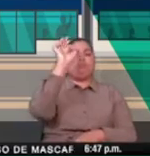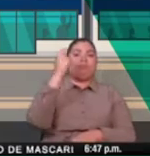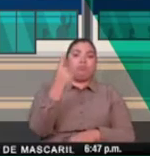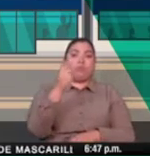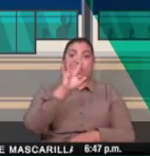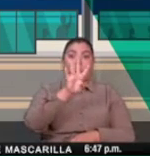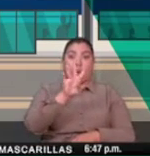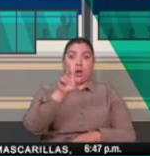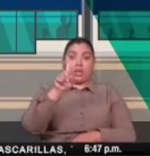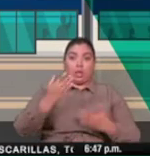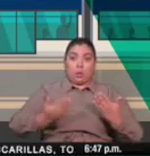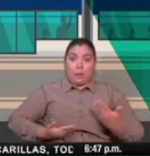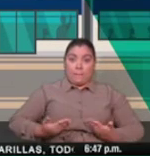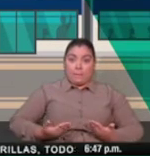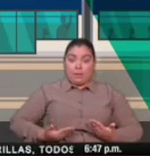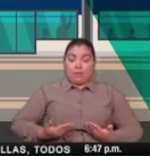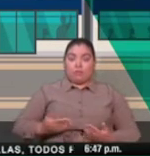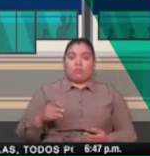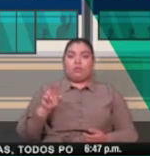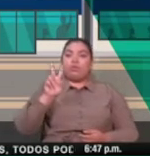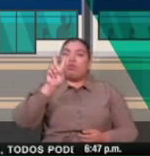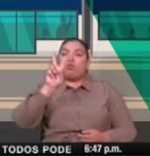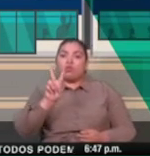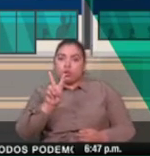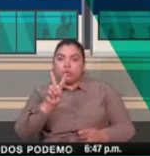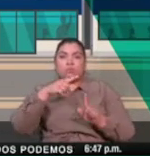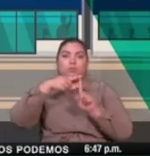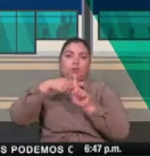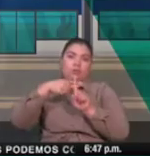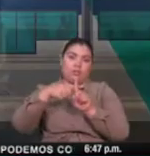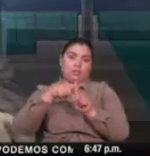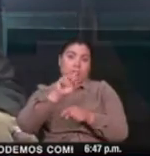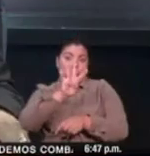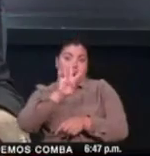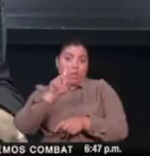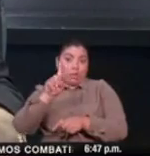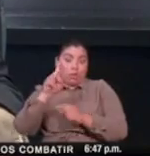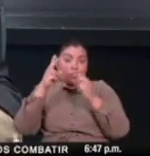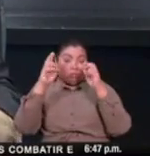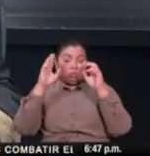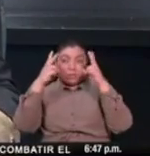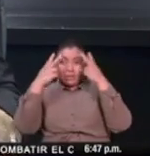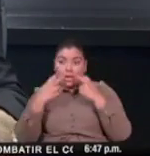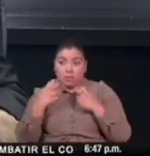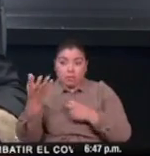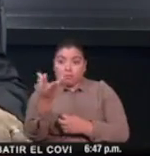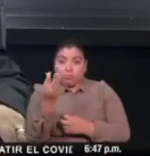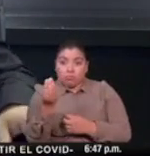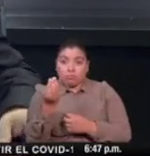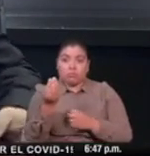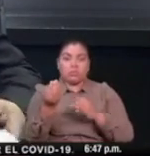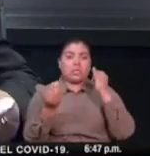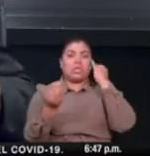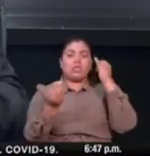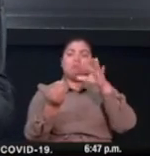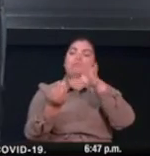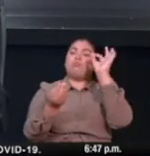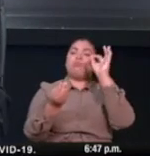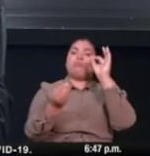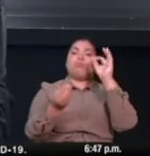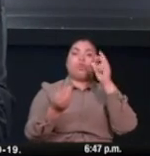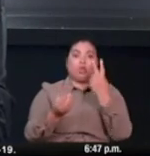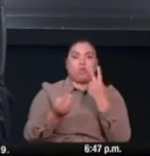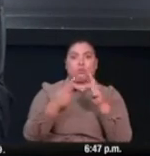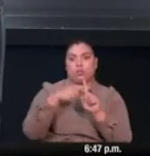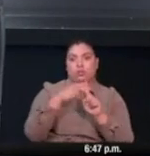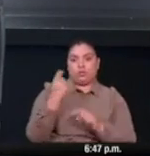colaboradores y se detectaron solamente dos empleados positivos. Esta estrategia, liderizada por el ingeniero Héctor Ortega,